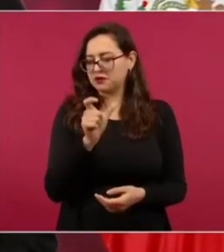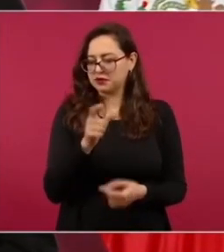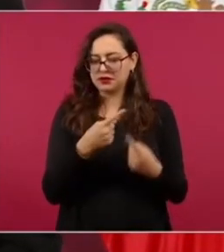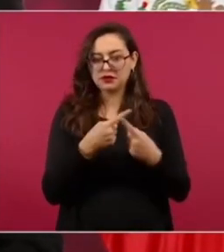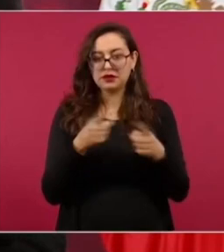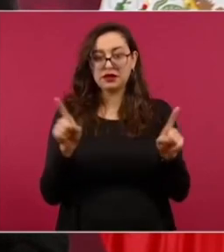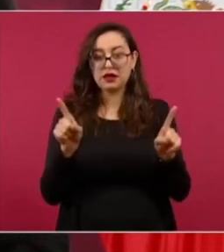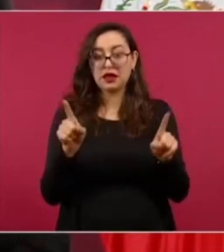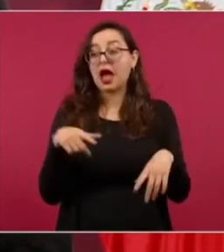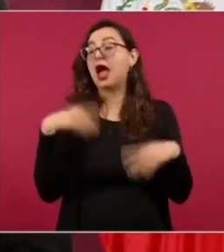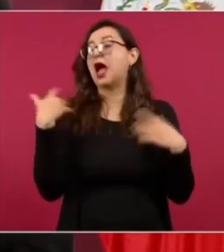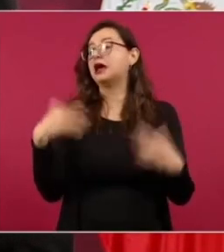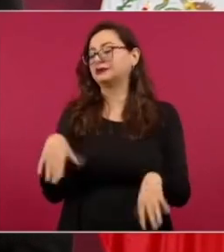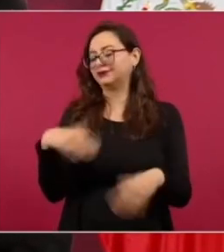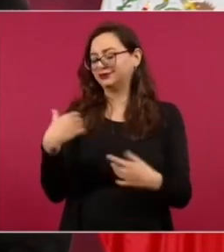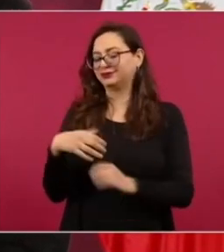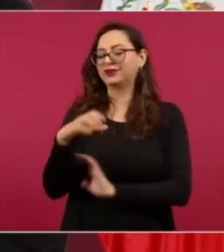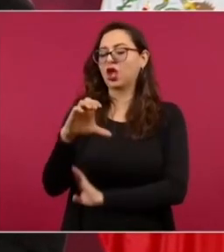copeteado